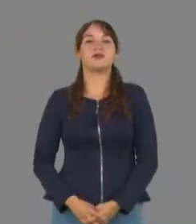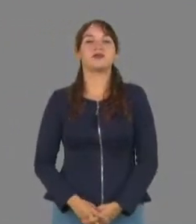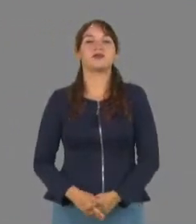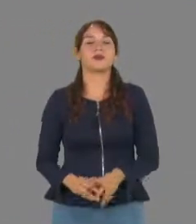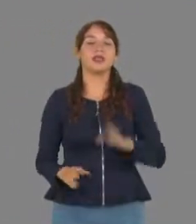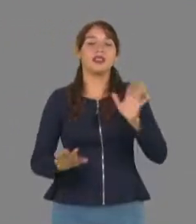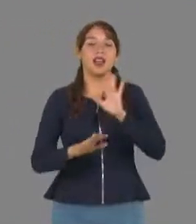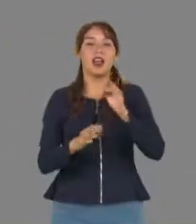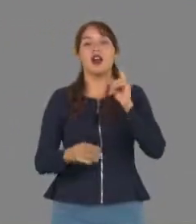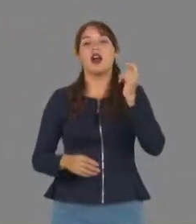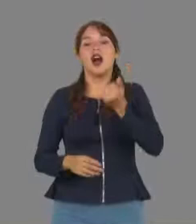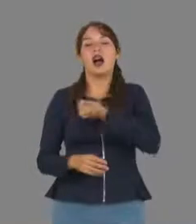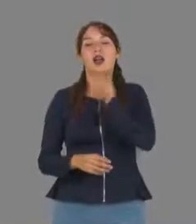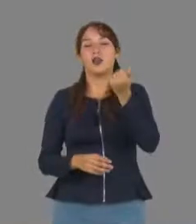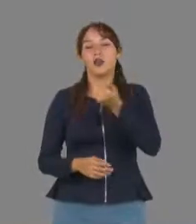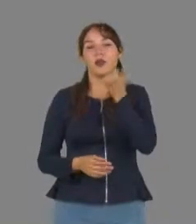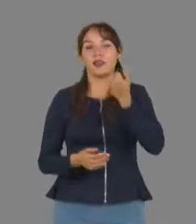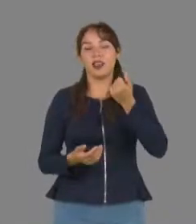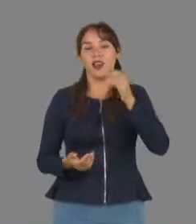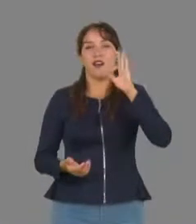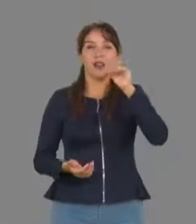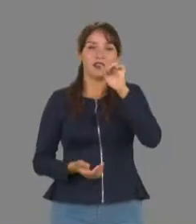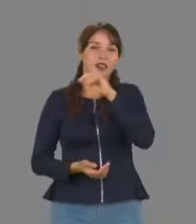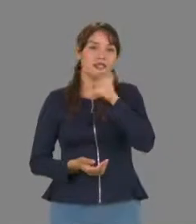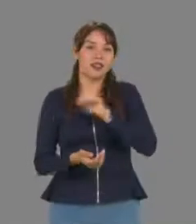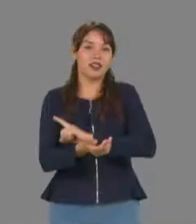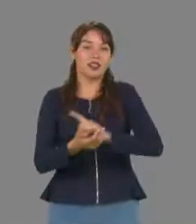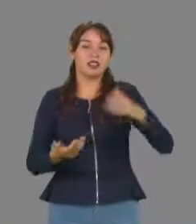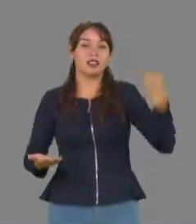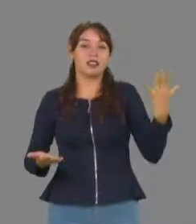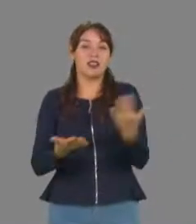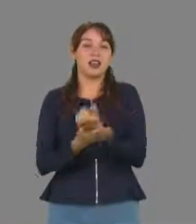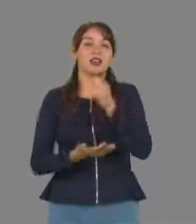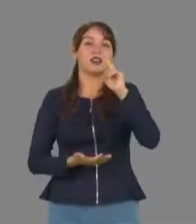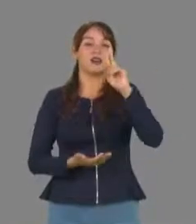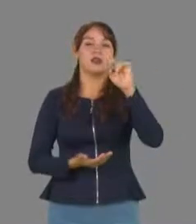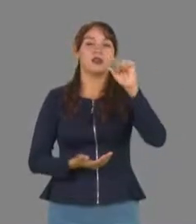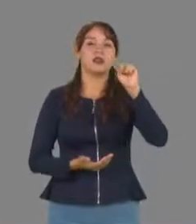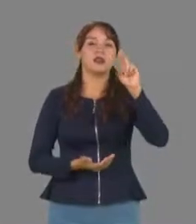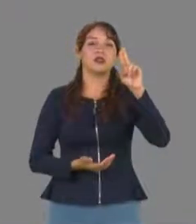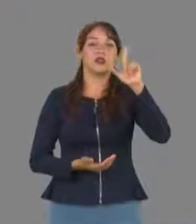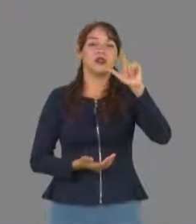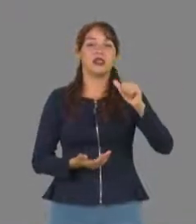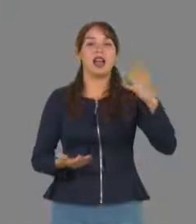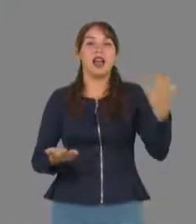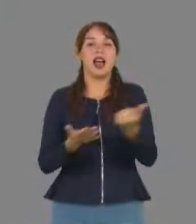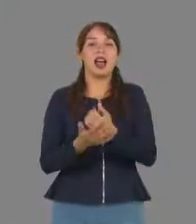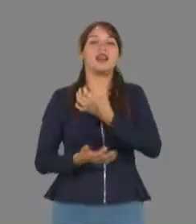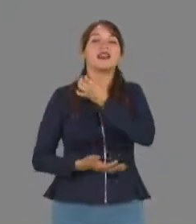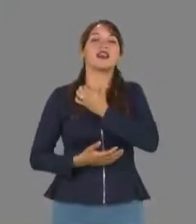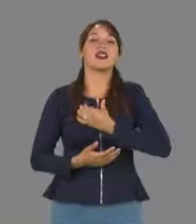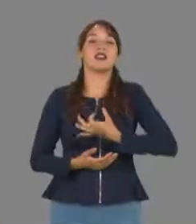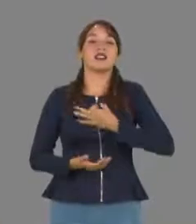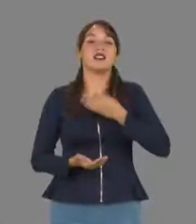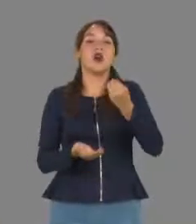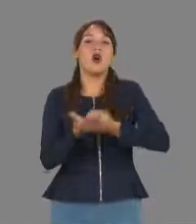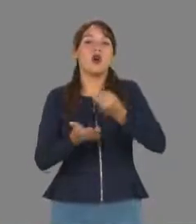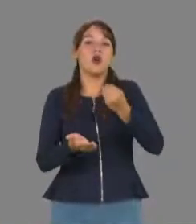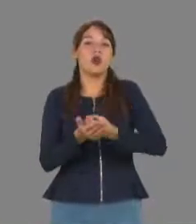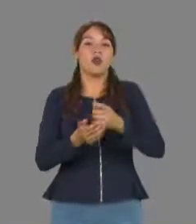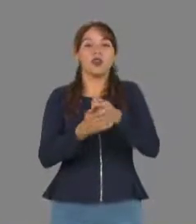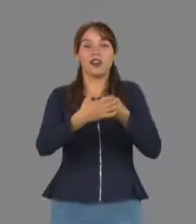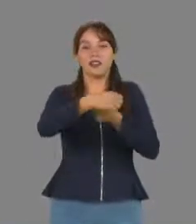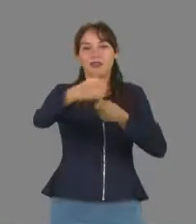Logra la alumna de la Facultad de Derecho y Ciencias Sociales Victoria de la UAD, Úrsula Saray González Gárate, la medalla de oro en esgrima en la